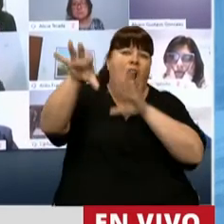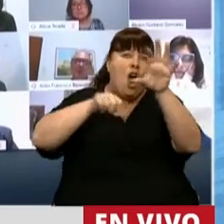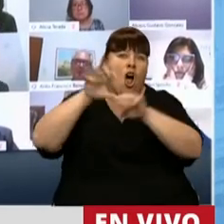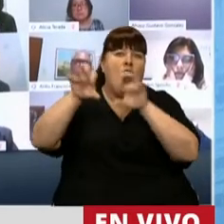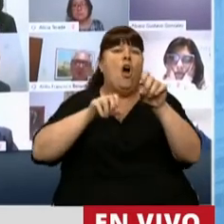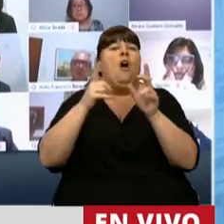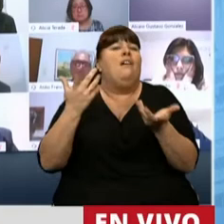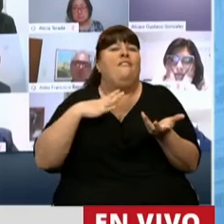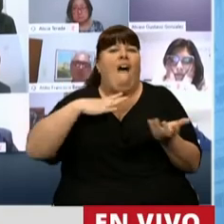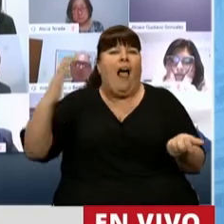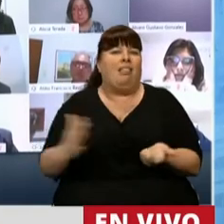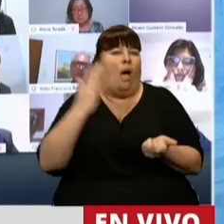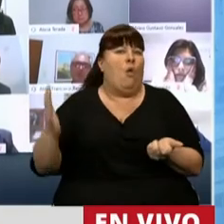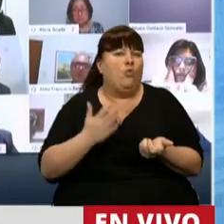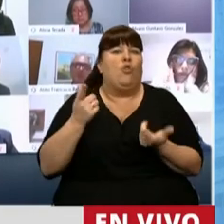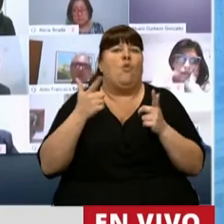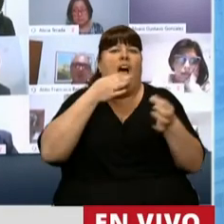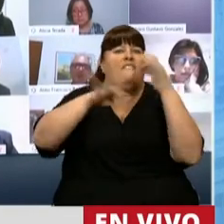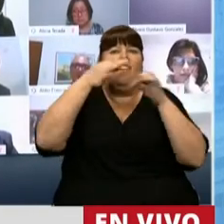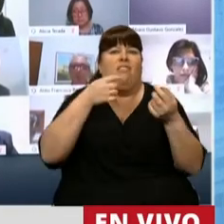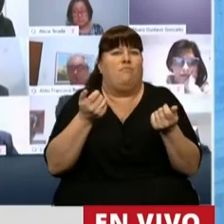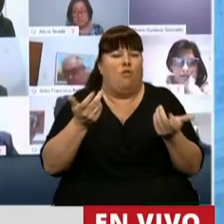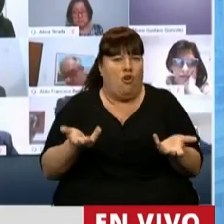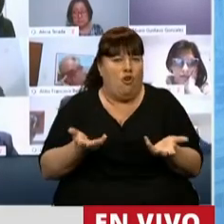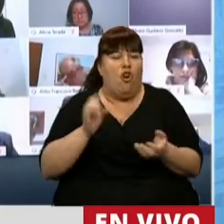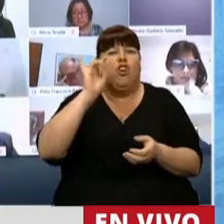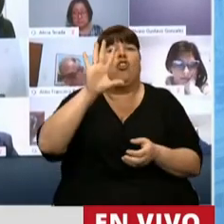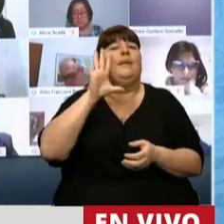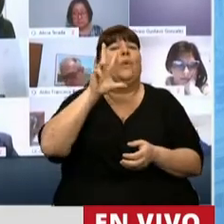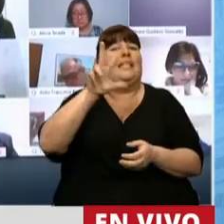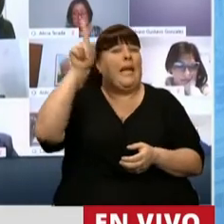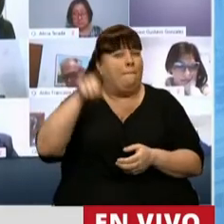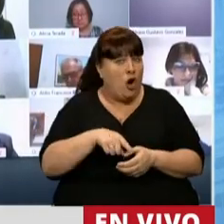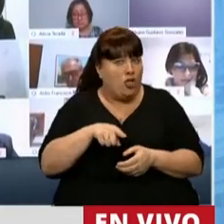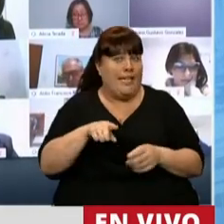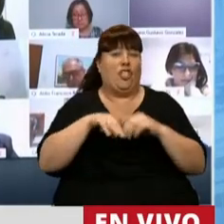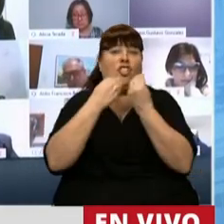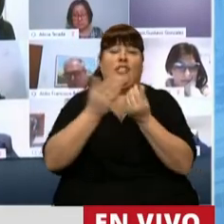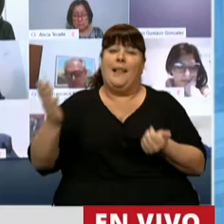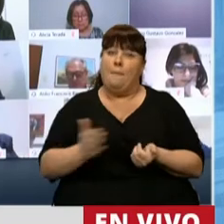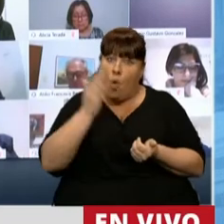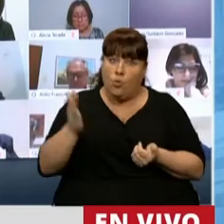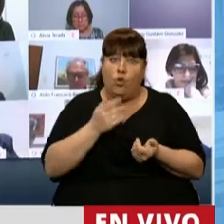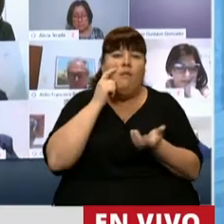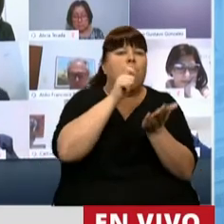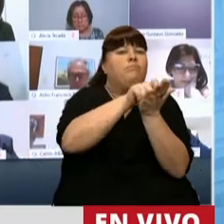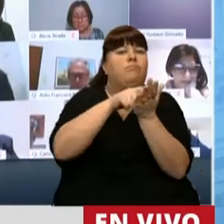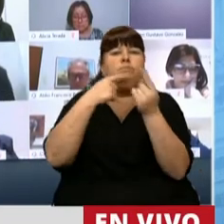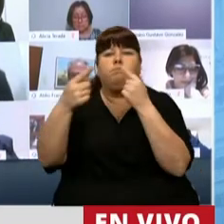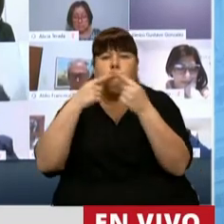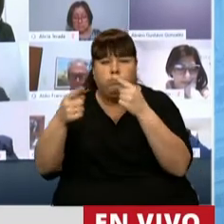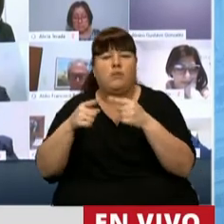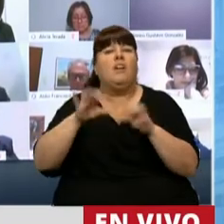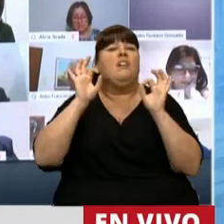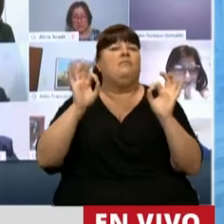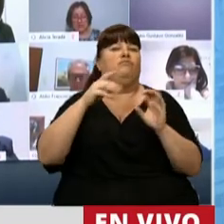por falta de producción y por falta de ventas. Solo un 53% de los productores relevados contó